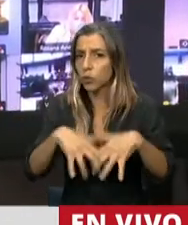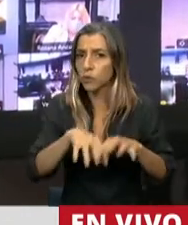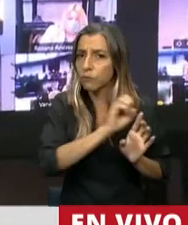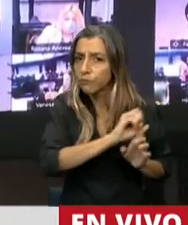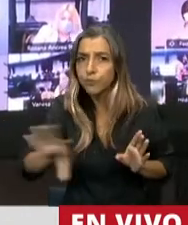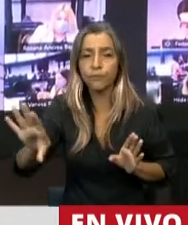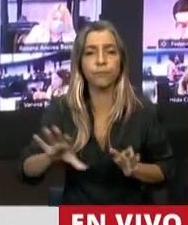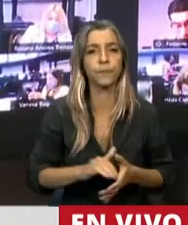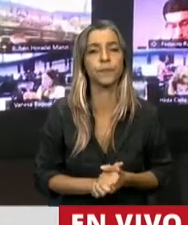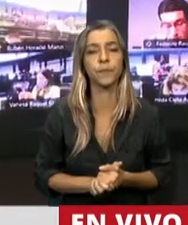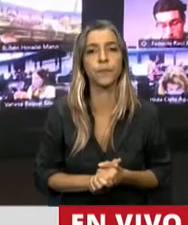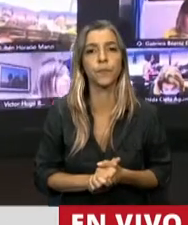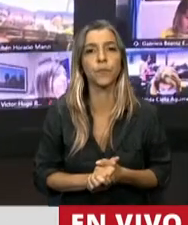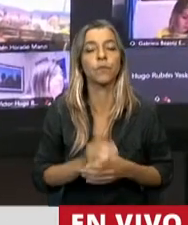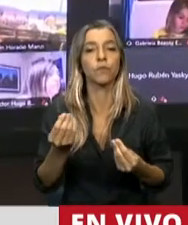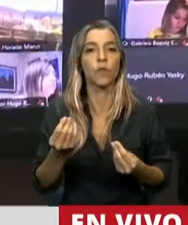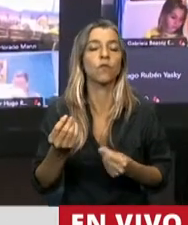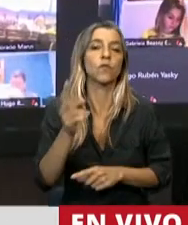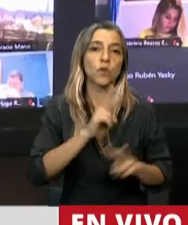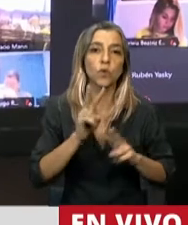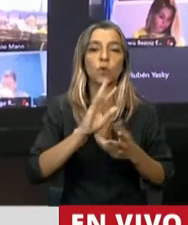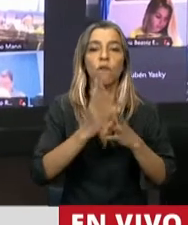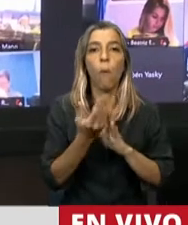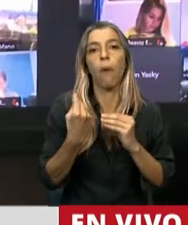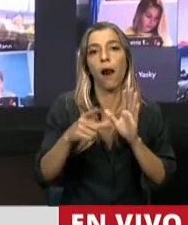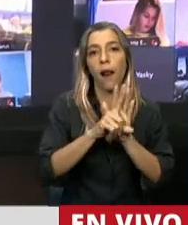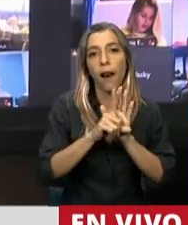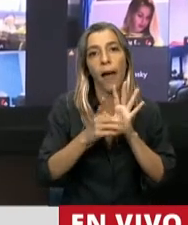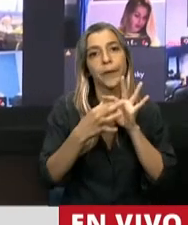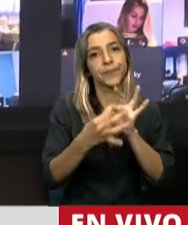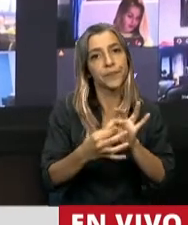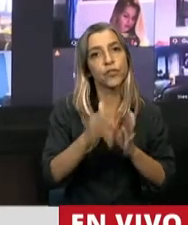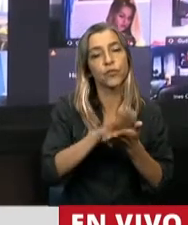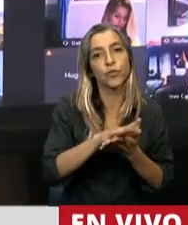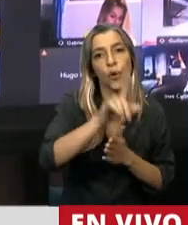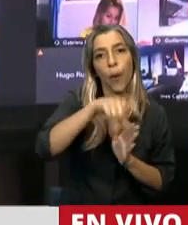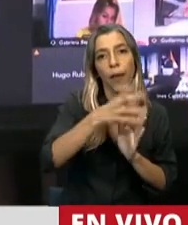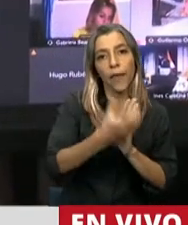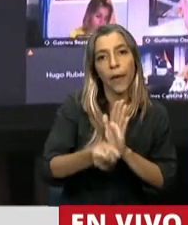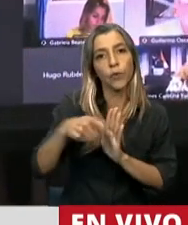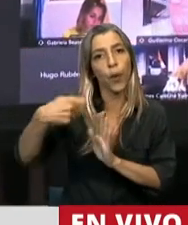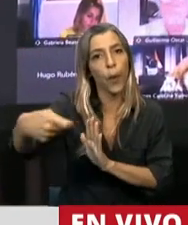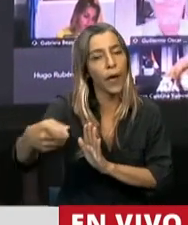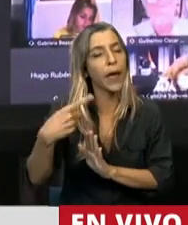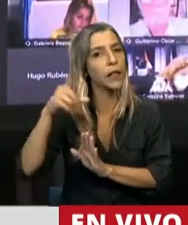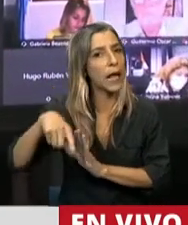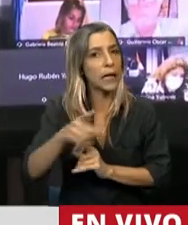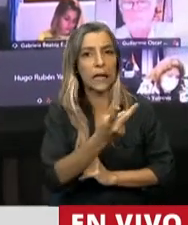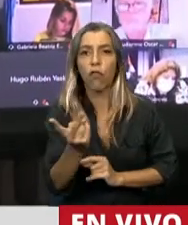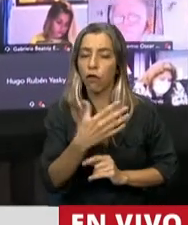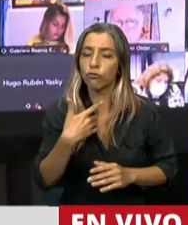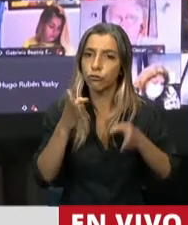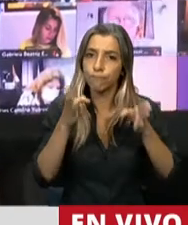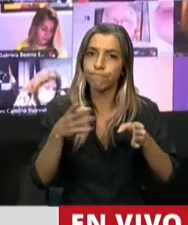Creo que el ejeslar respecto a la gesta de crédito es un avance muy importante, pero también sabemos que no comprende a la totalidad del universo